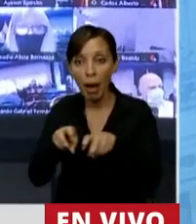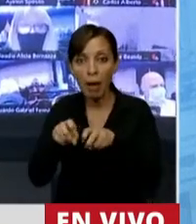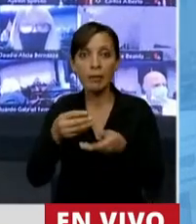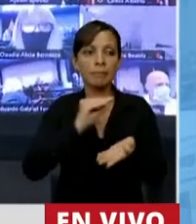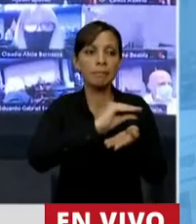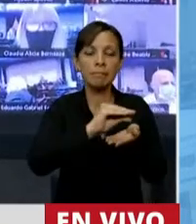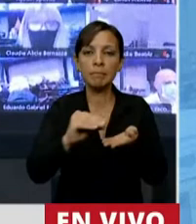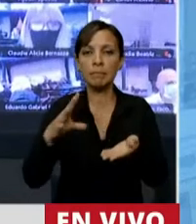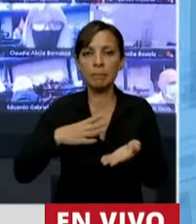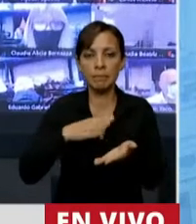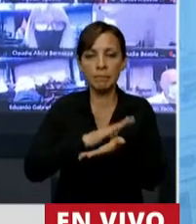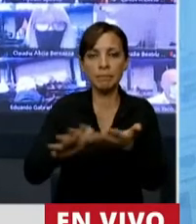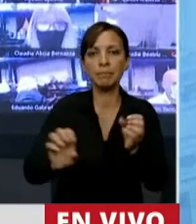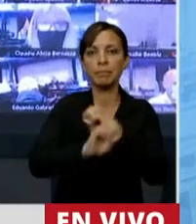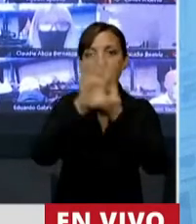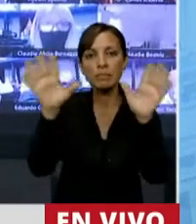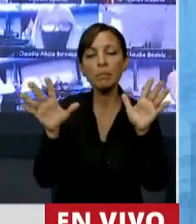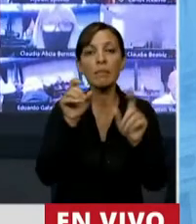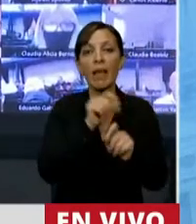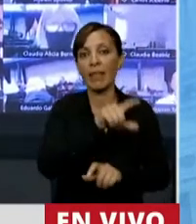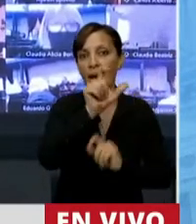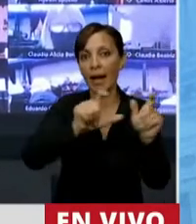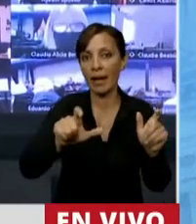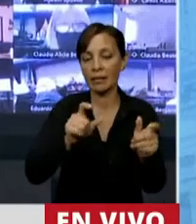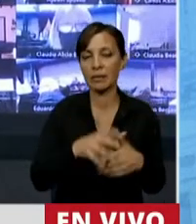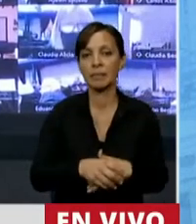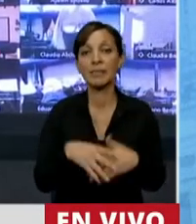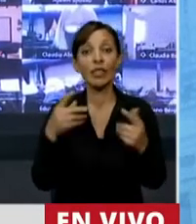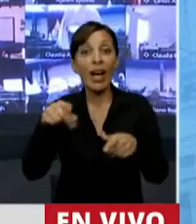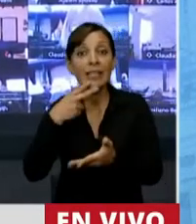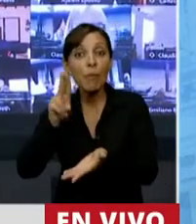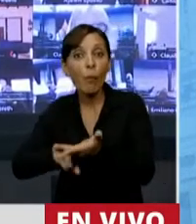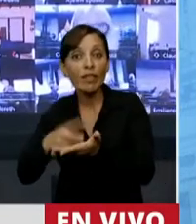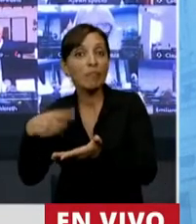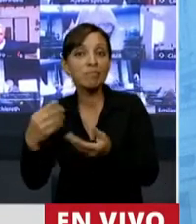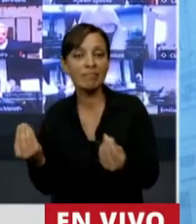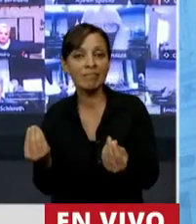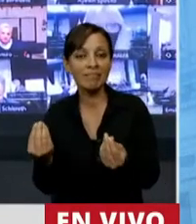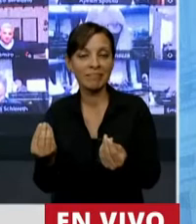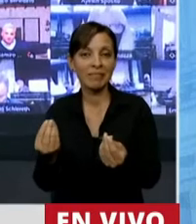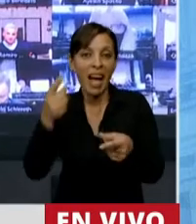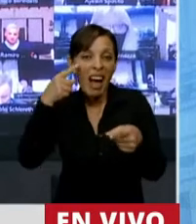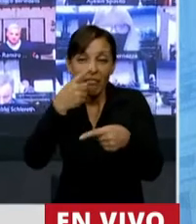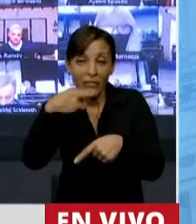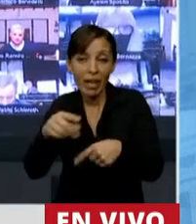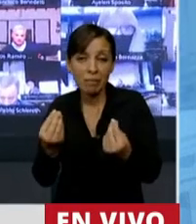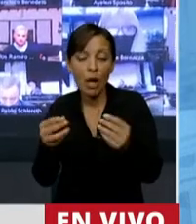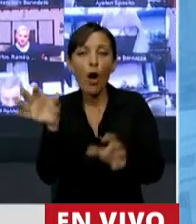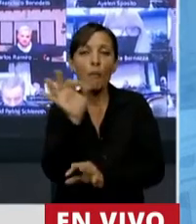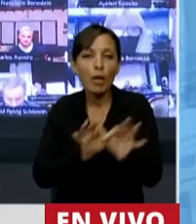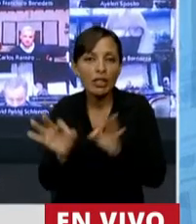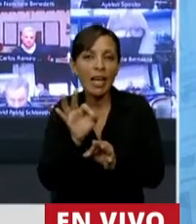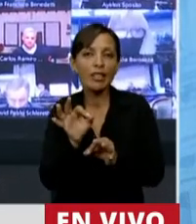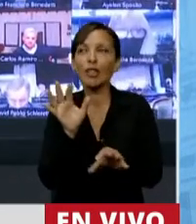la transparencia que necesita la gente que está pidiendo. Entonces, este impuesto termina siendo un proyecto tratado